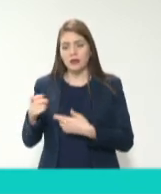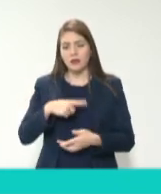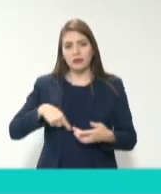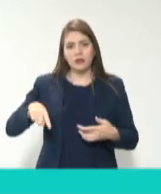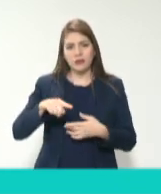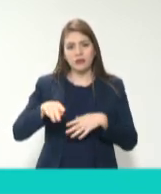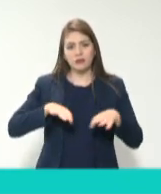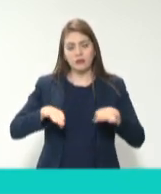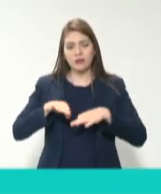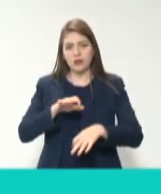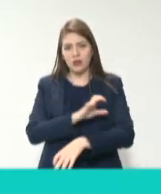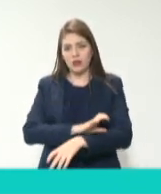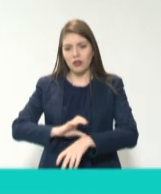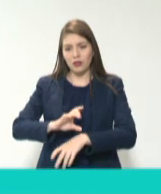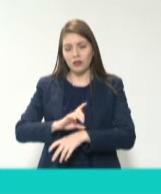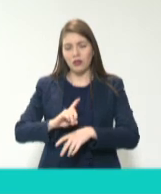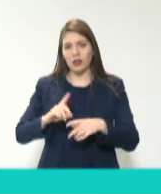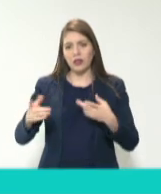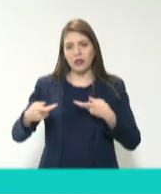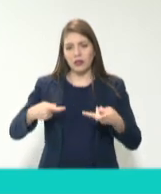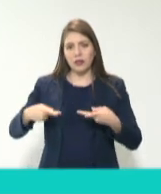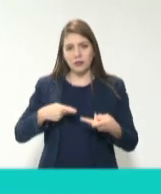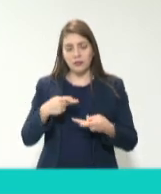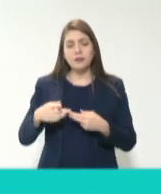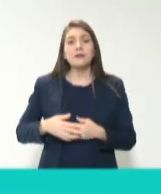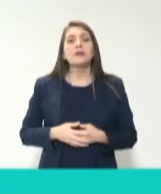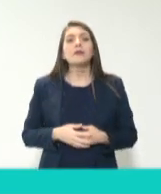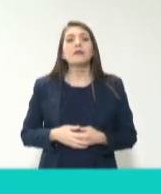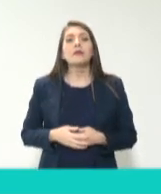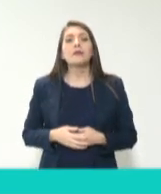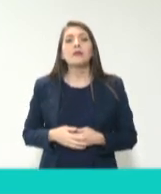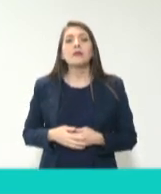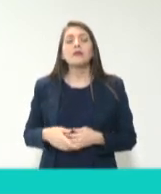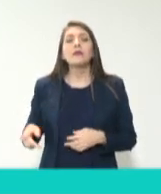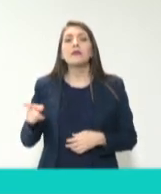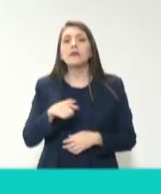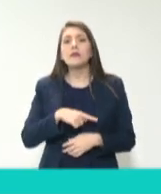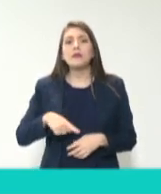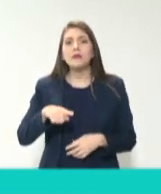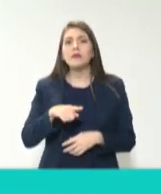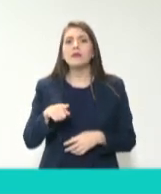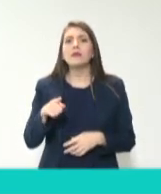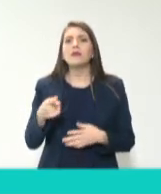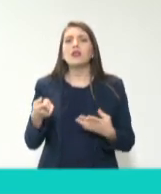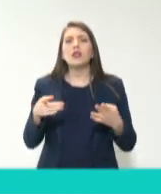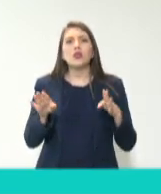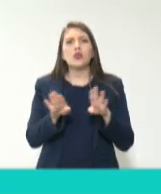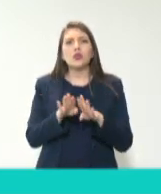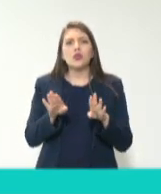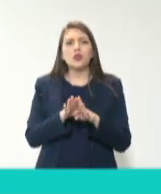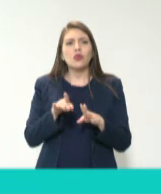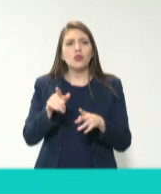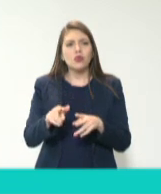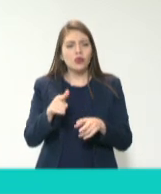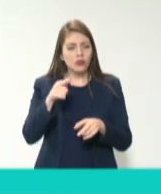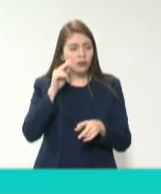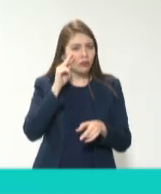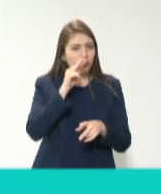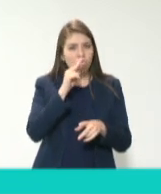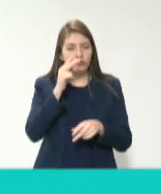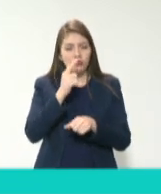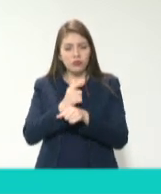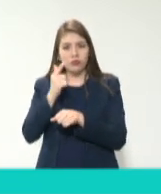La Política Nacional de Anticorrupción, que es lo que nos va a dar como el gran paraguas de cómo, a través de un diagnóstico que hemos hecho,